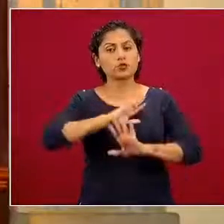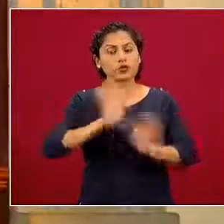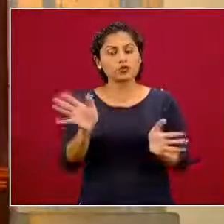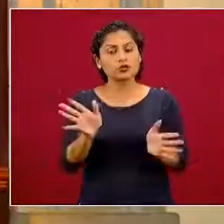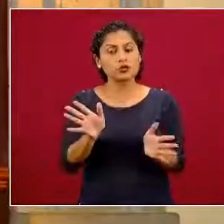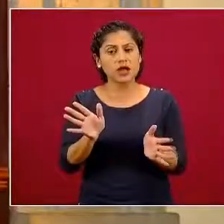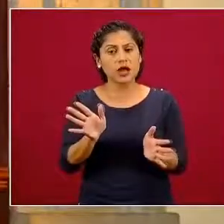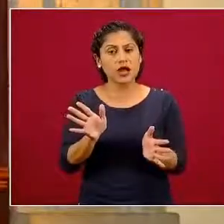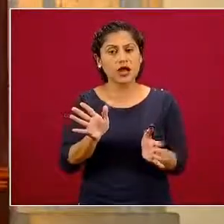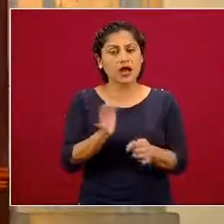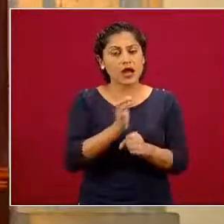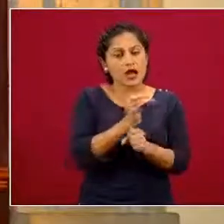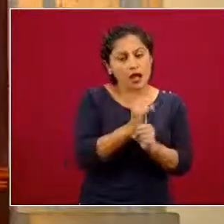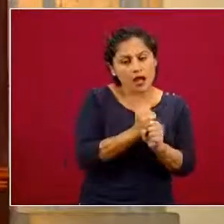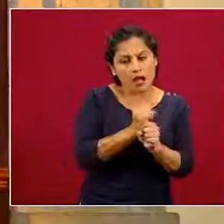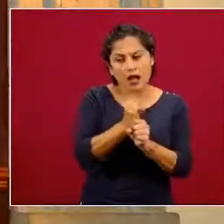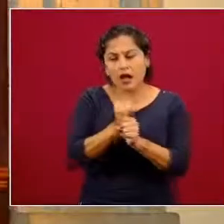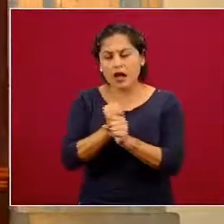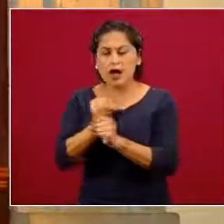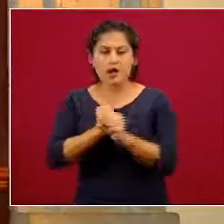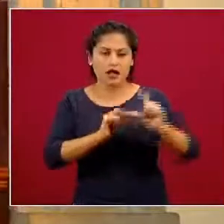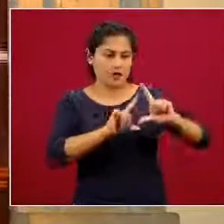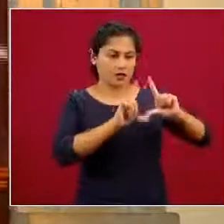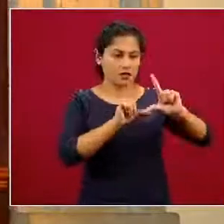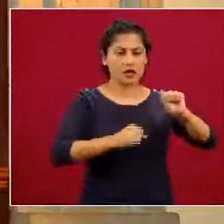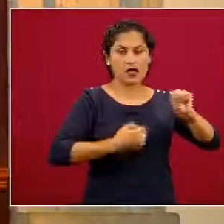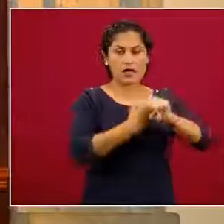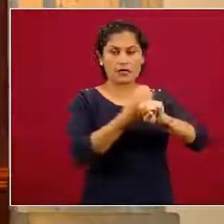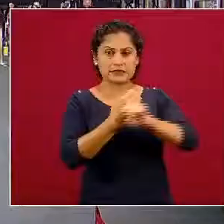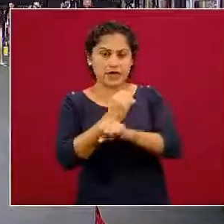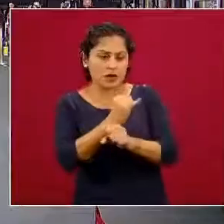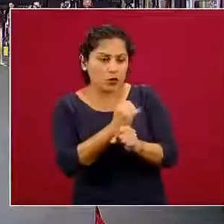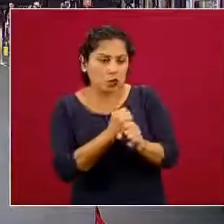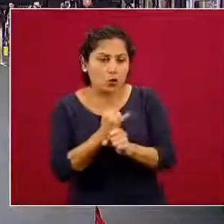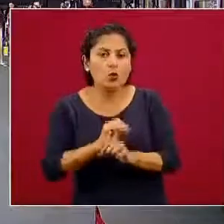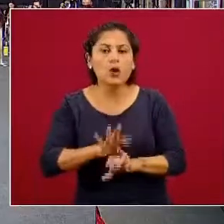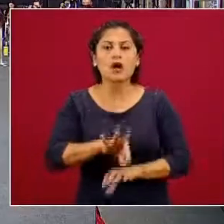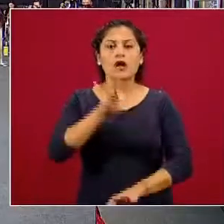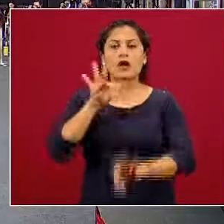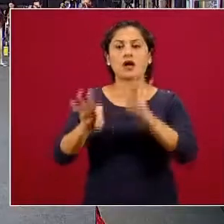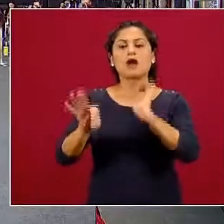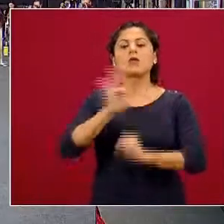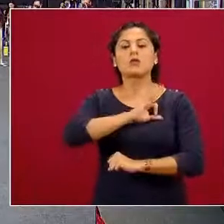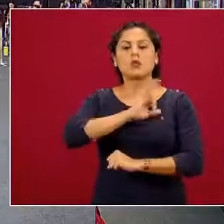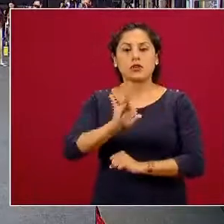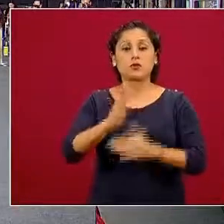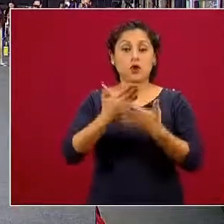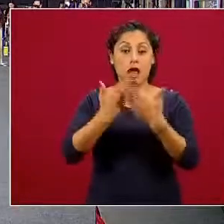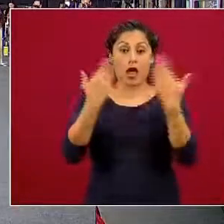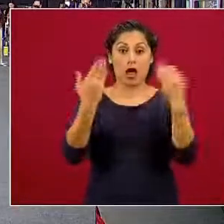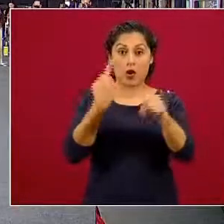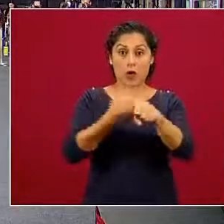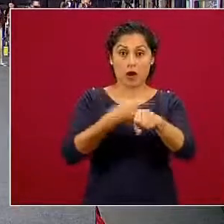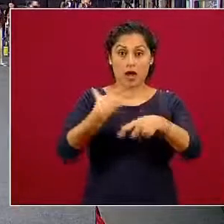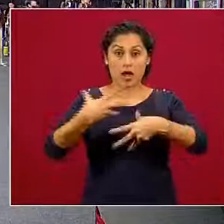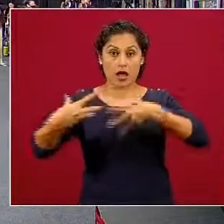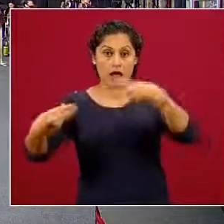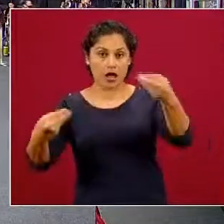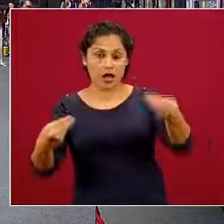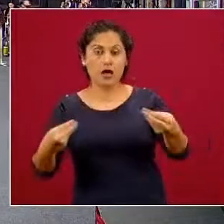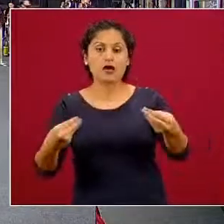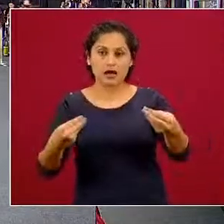obtener ciertos datos en los estados. Entonces, a partir de la pandemia por COVID, entre muchas otras